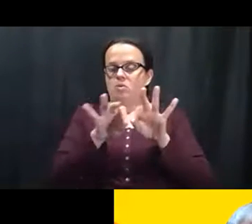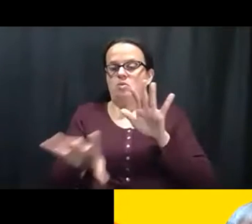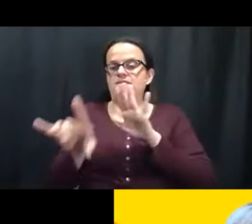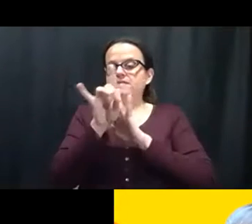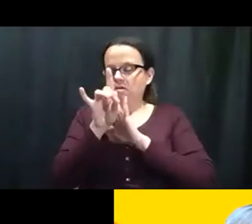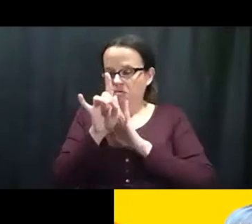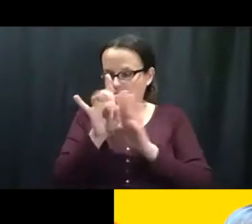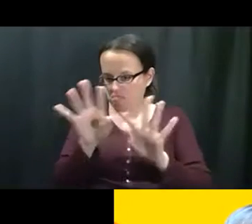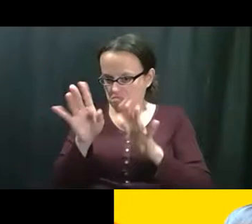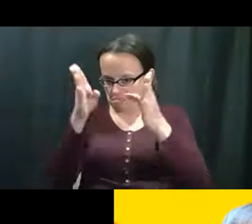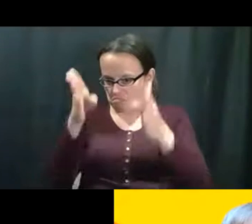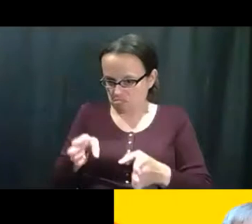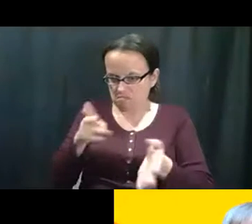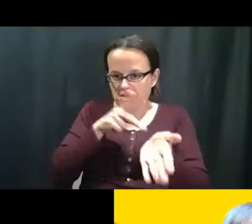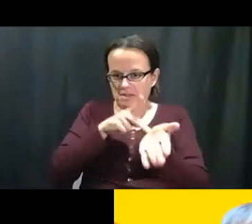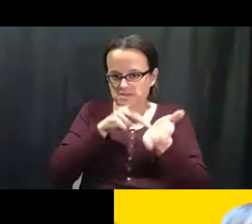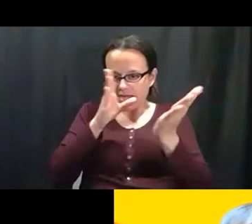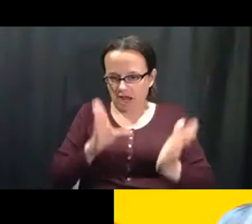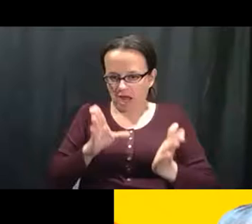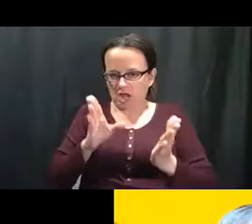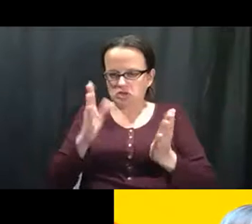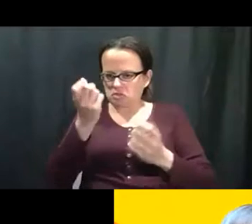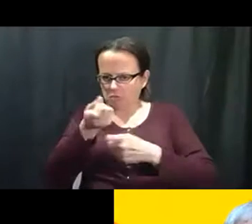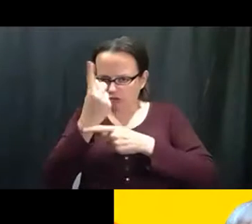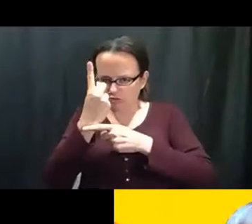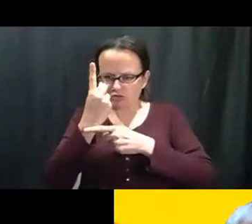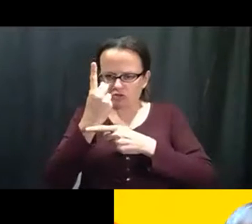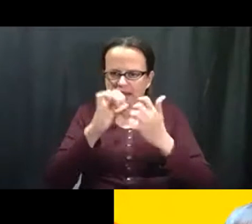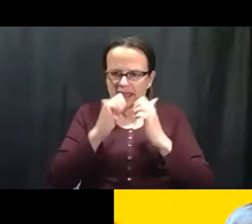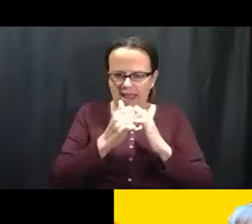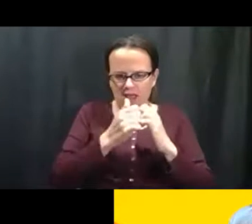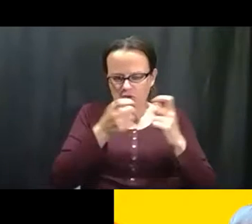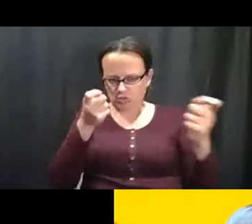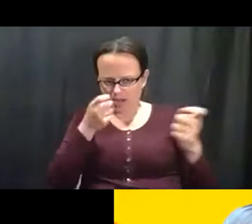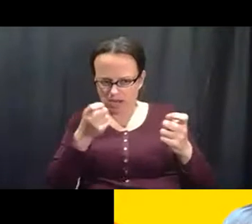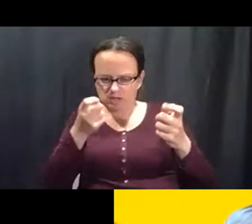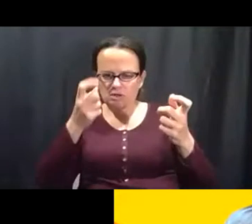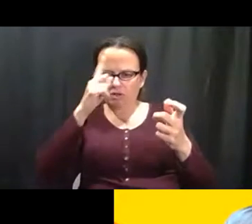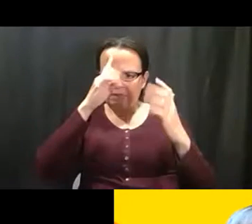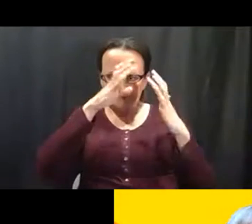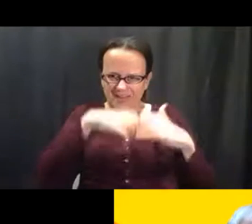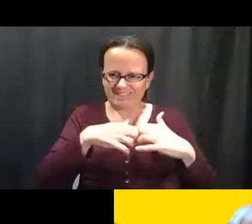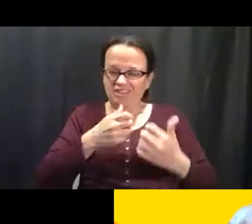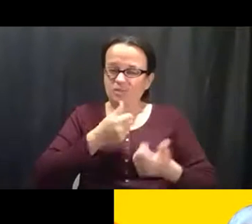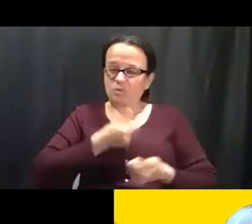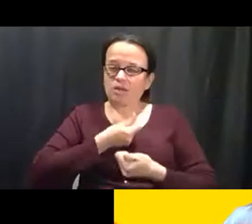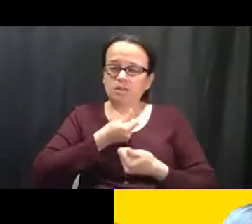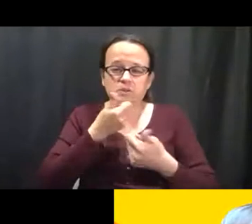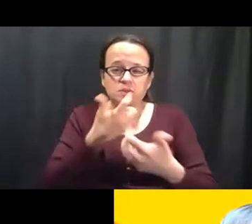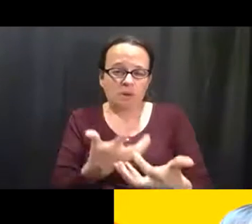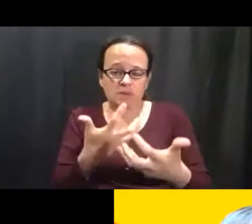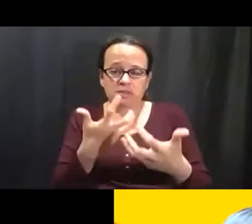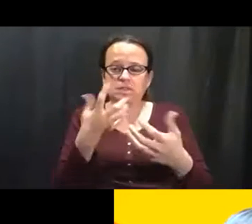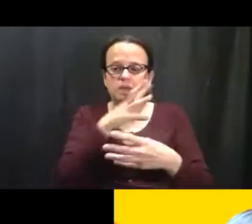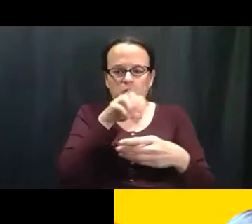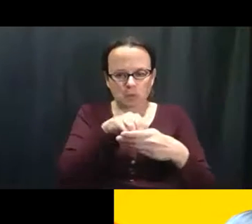Y nosotros encontramos un psiquiatra de que entendió la dinámica y cómo bregar con las malas crianzas. Y así